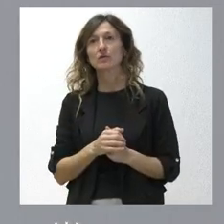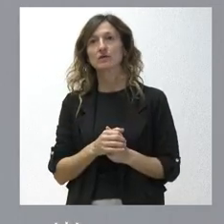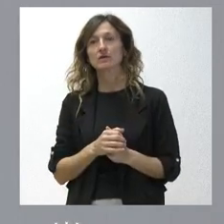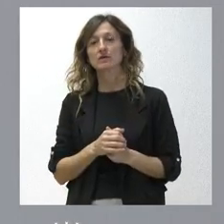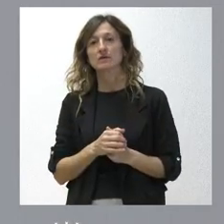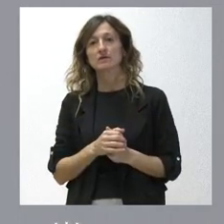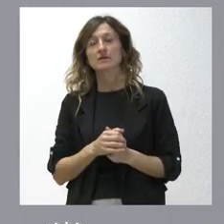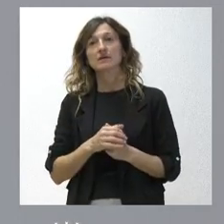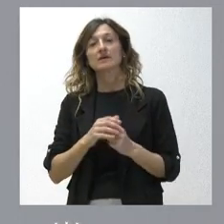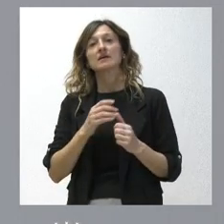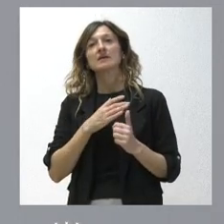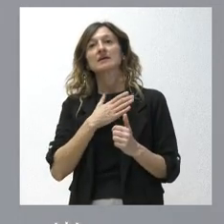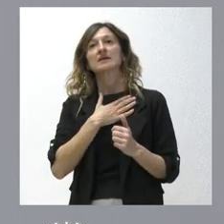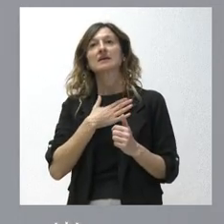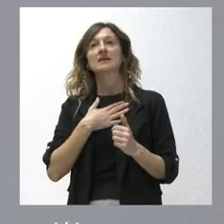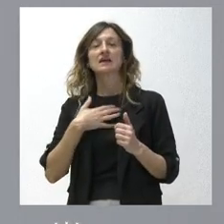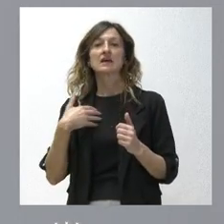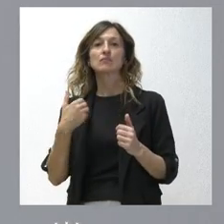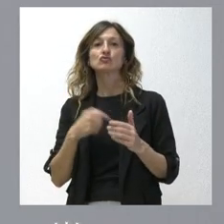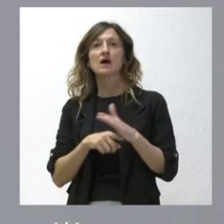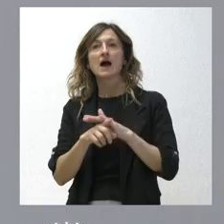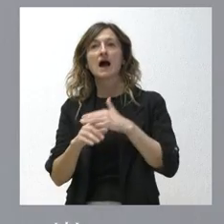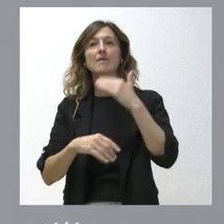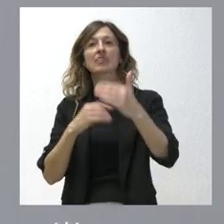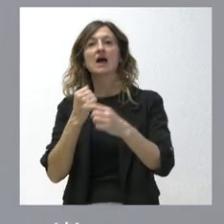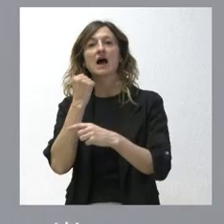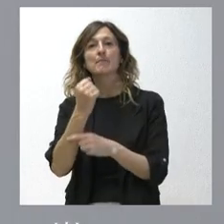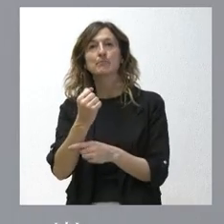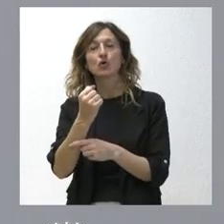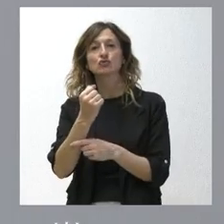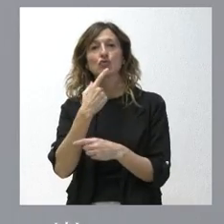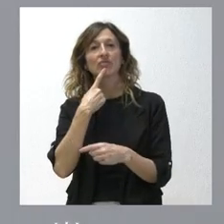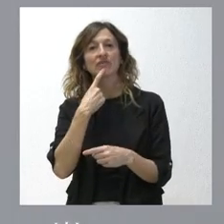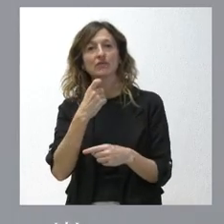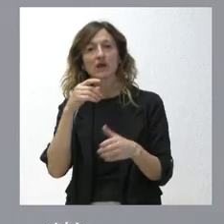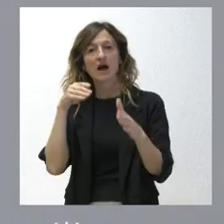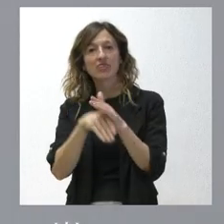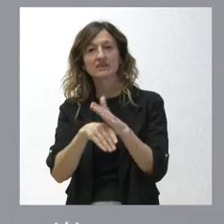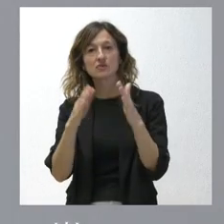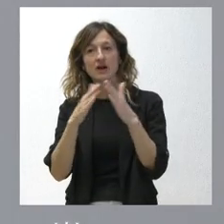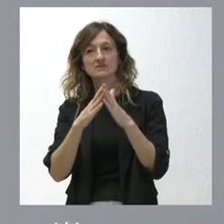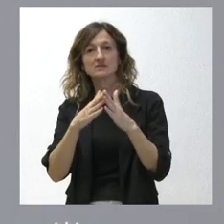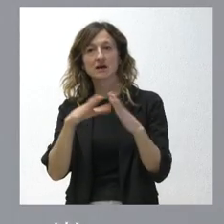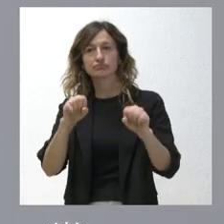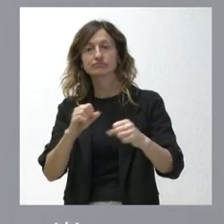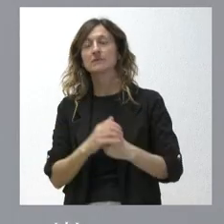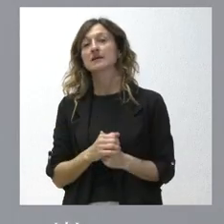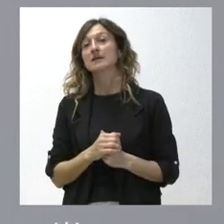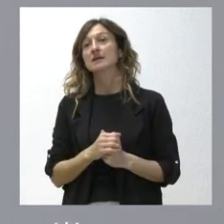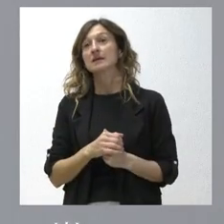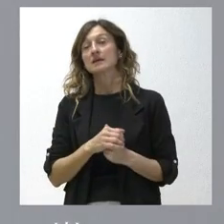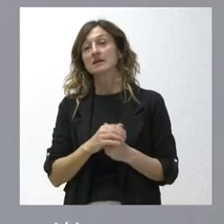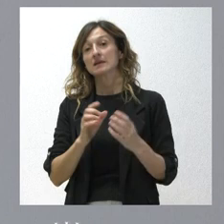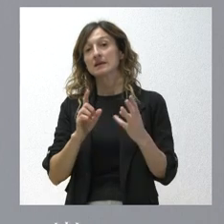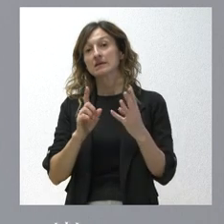el avanzar hacia el apoyo a las personas con especiales dificultades de acceso a una vivienda y que es la